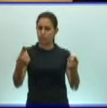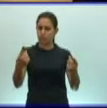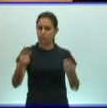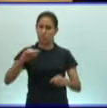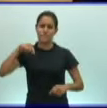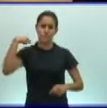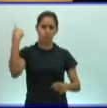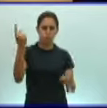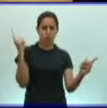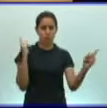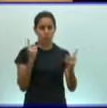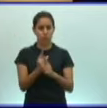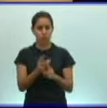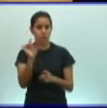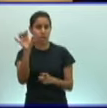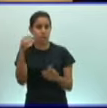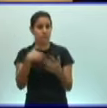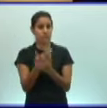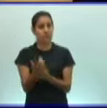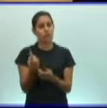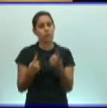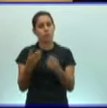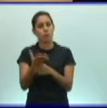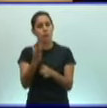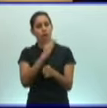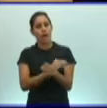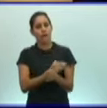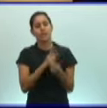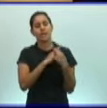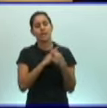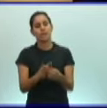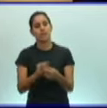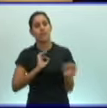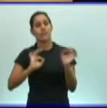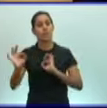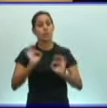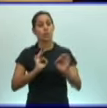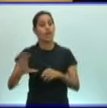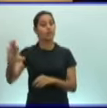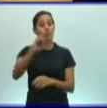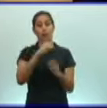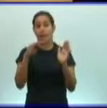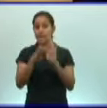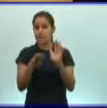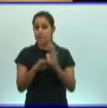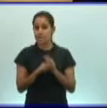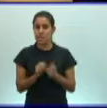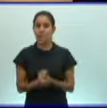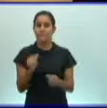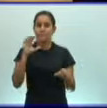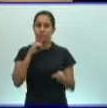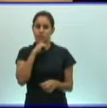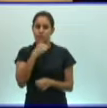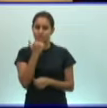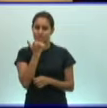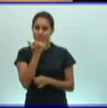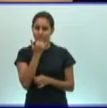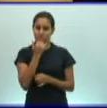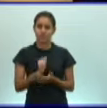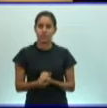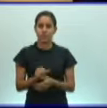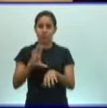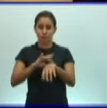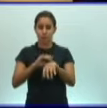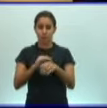15 días, no sin antes exhortarlo a la responsabilidad de cuidarnos y tomar todas las medidas para evitar ser infestados por la COVID